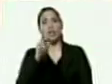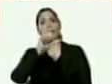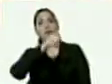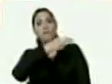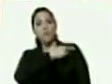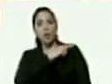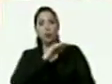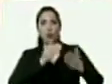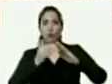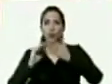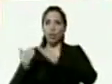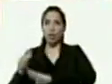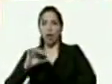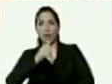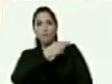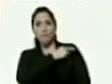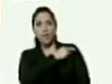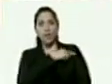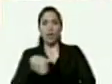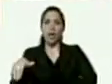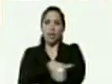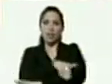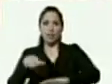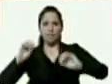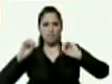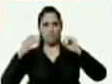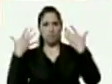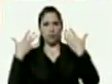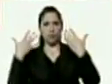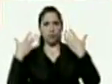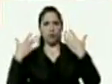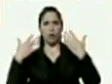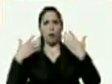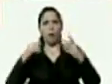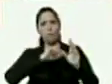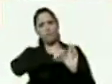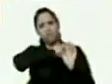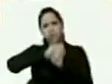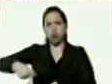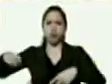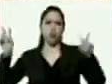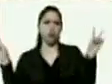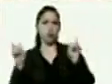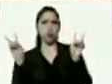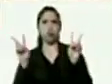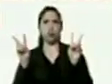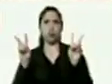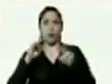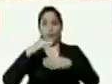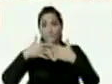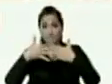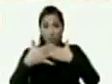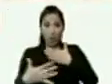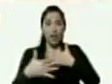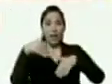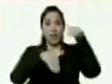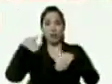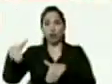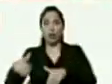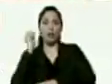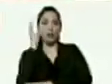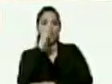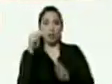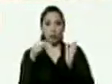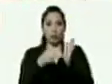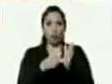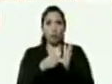comunidades de los jefes de calle para lograr una contundente victoria en las próximas elecciones de la asamblea nacional